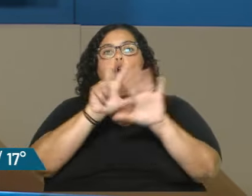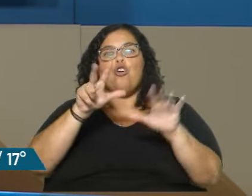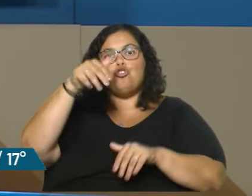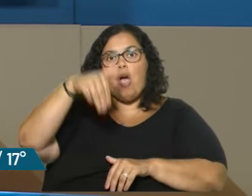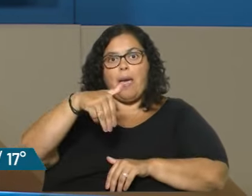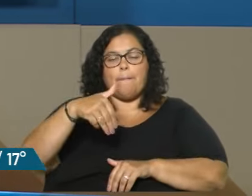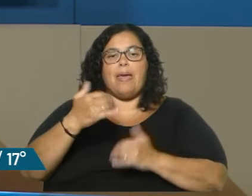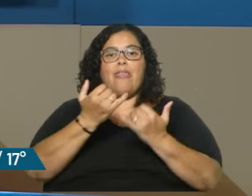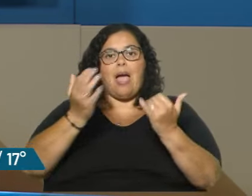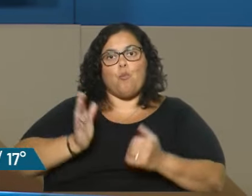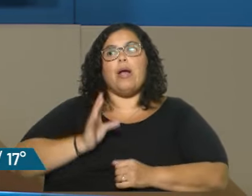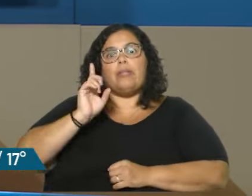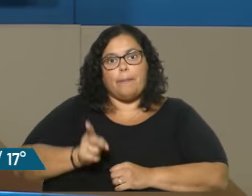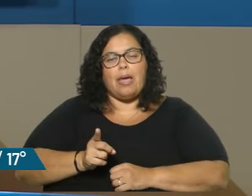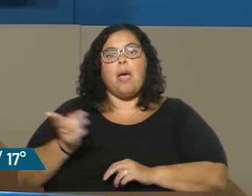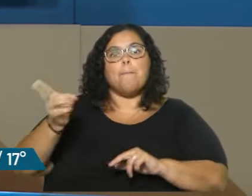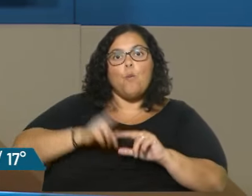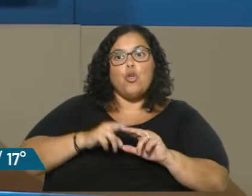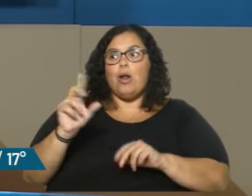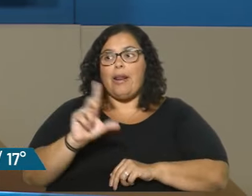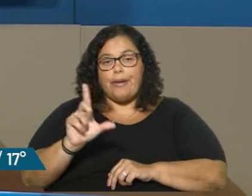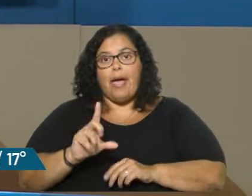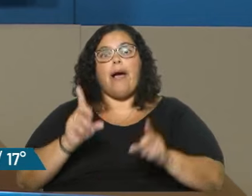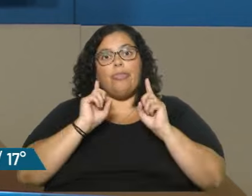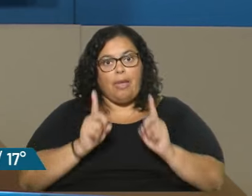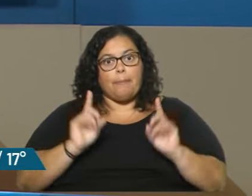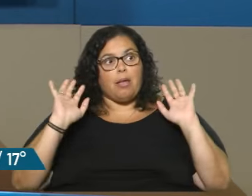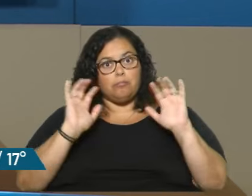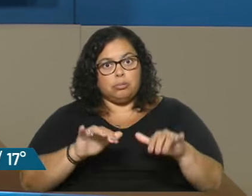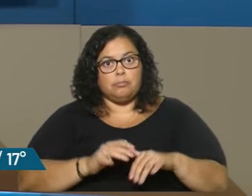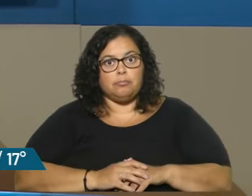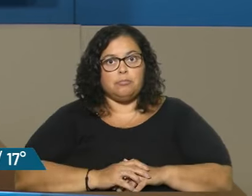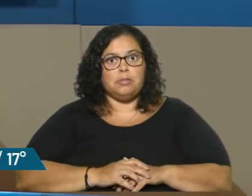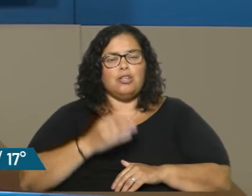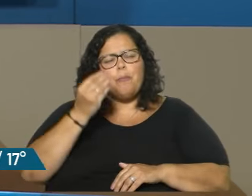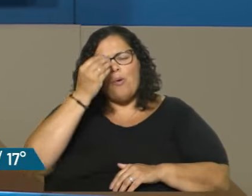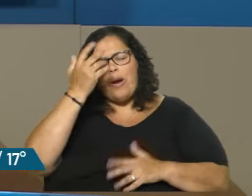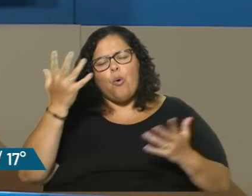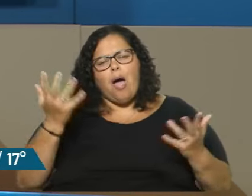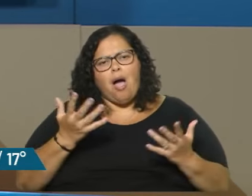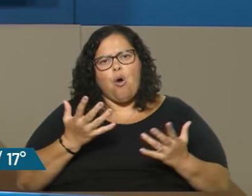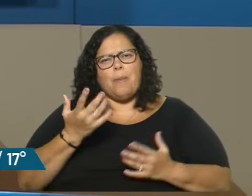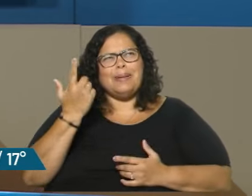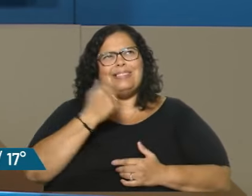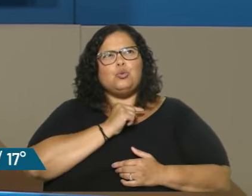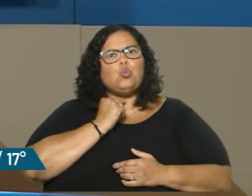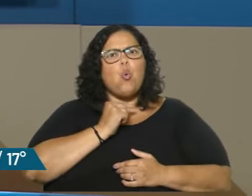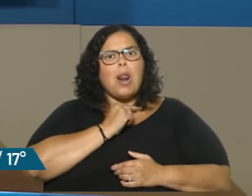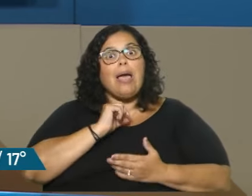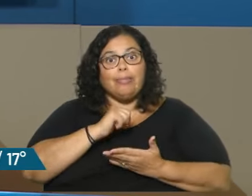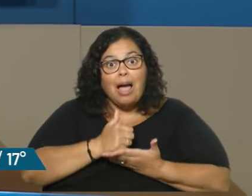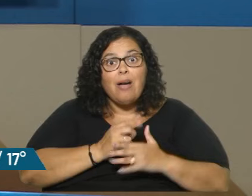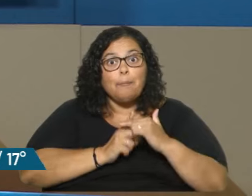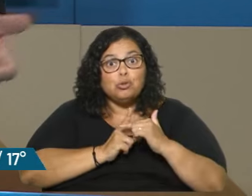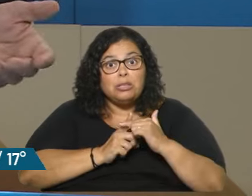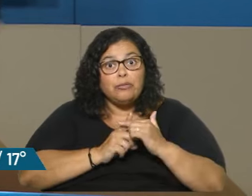falleció La Rañaga, hasta el... No recuerdo, Sturla, creo que estaba con test positivo, estaba